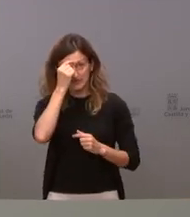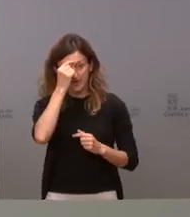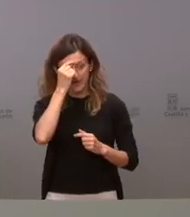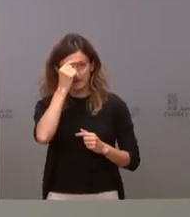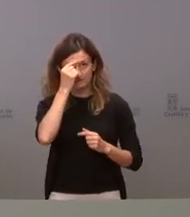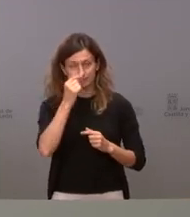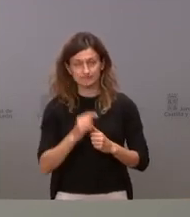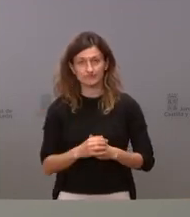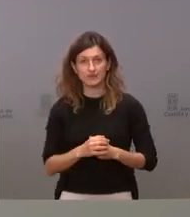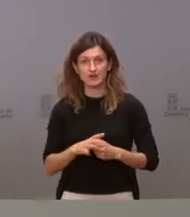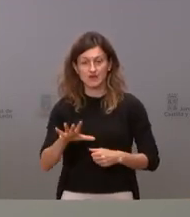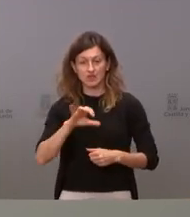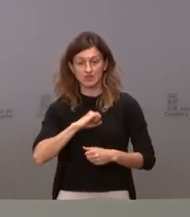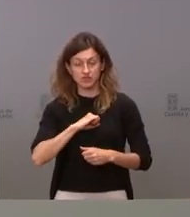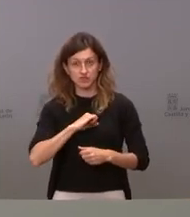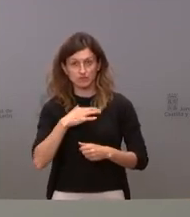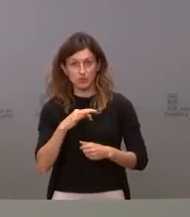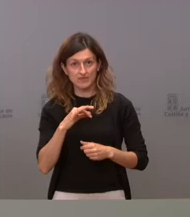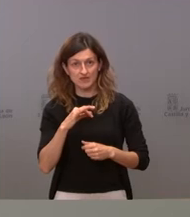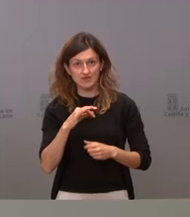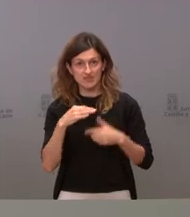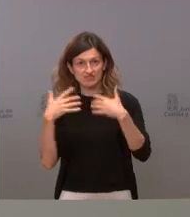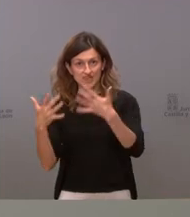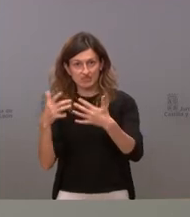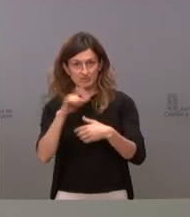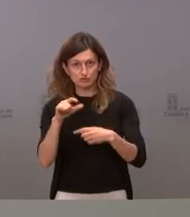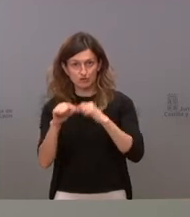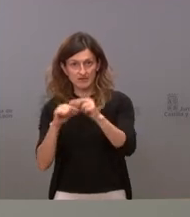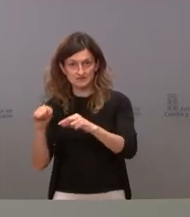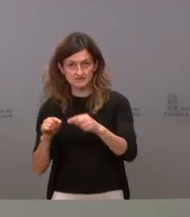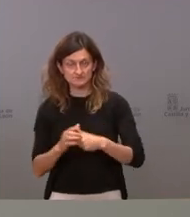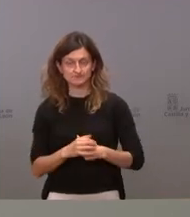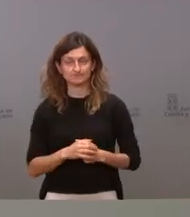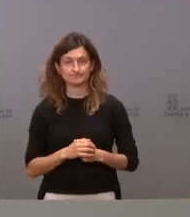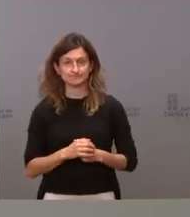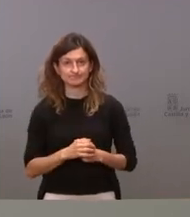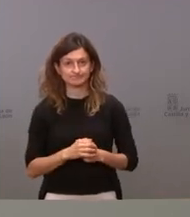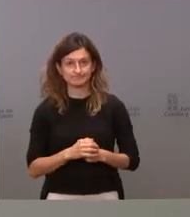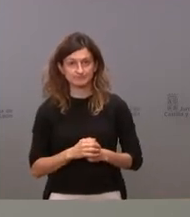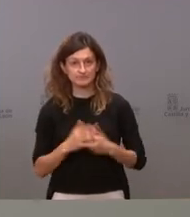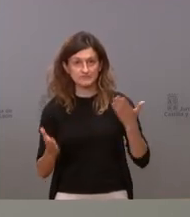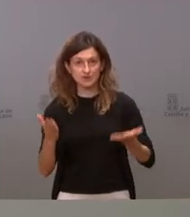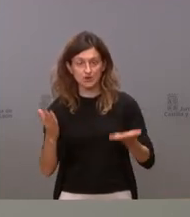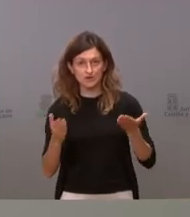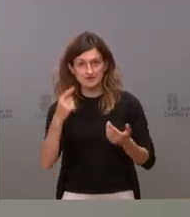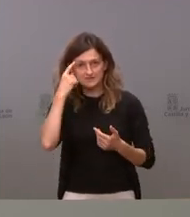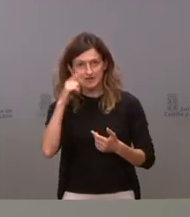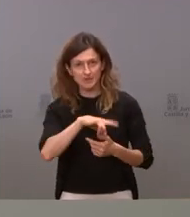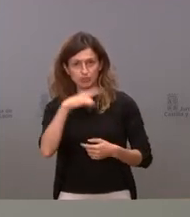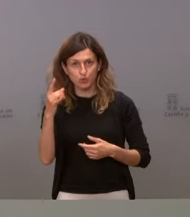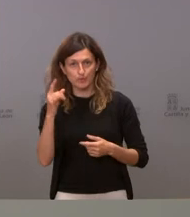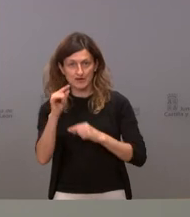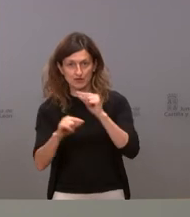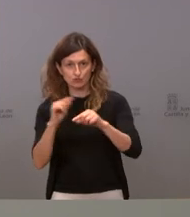la india llega o supera a una persona a 10 a 10 que puede llegar a contagiar por lo tanto se sabe que es más contagiosa